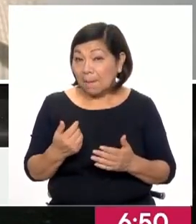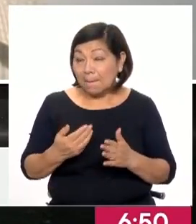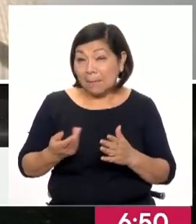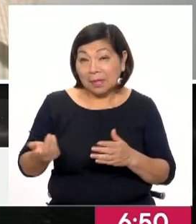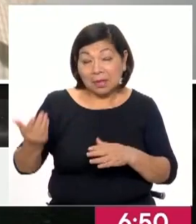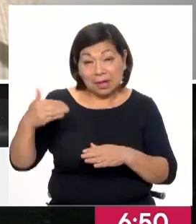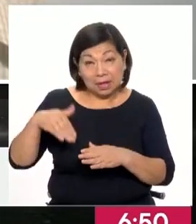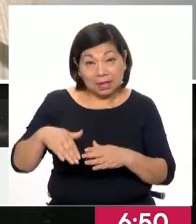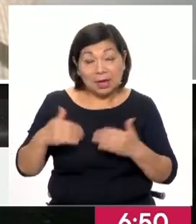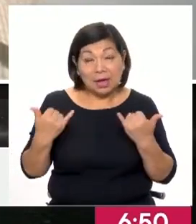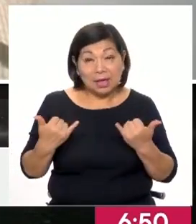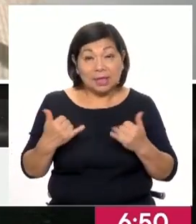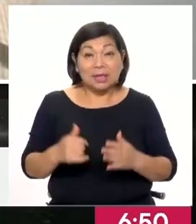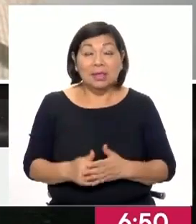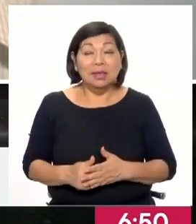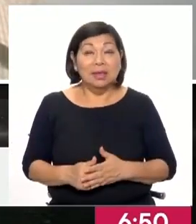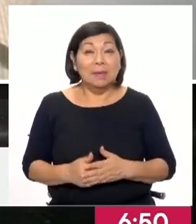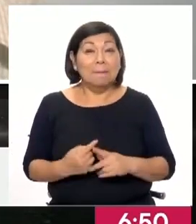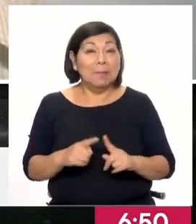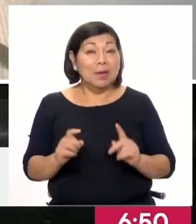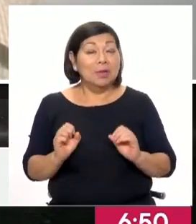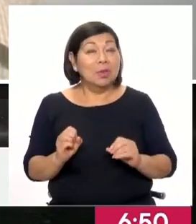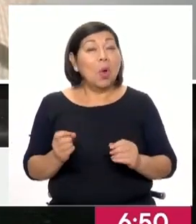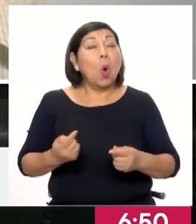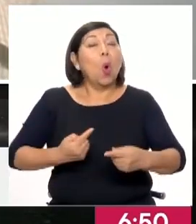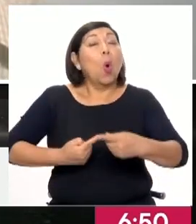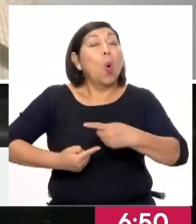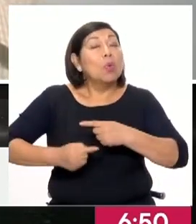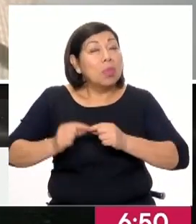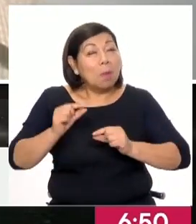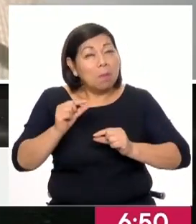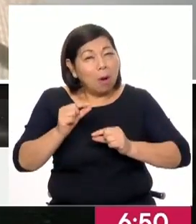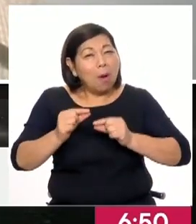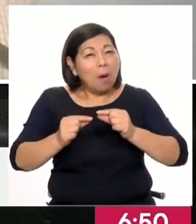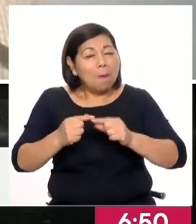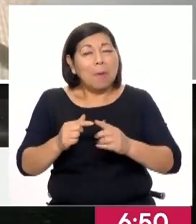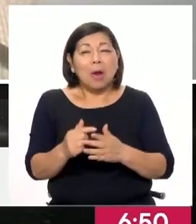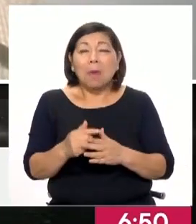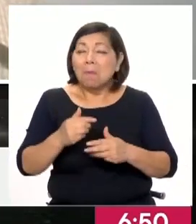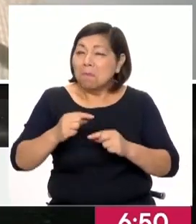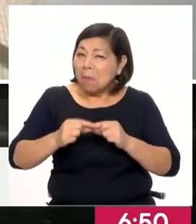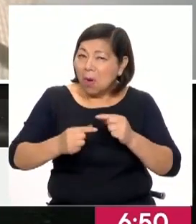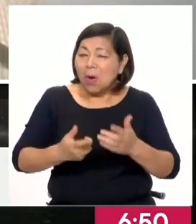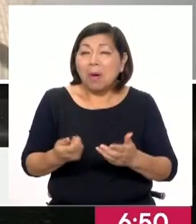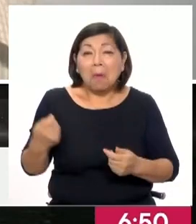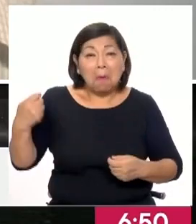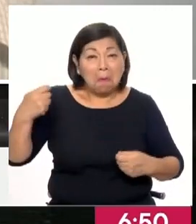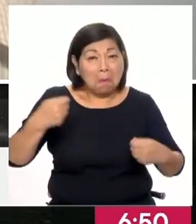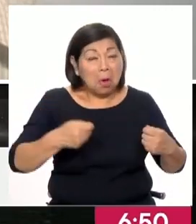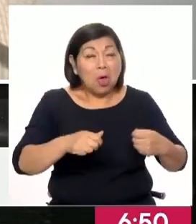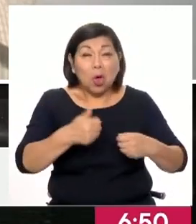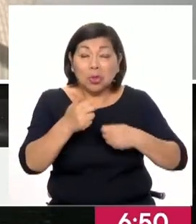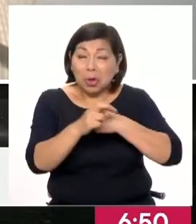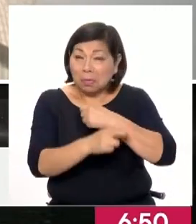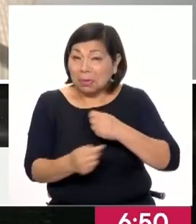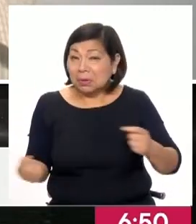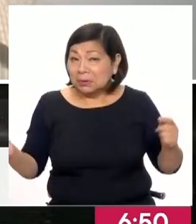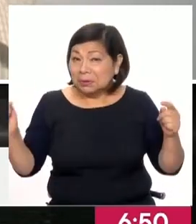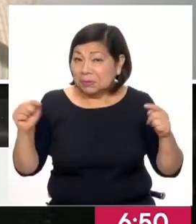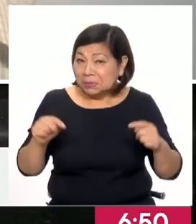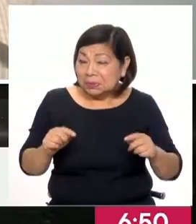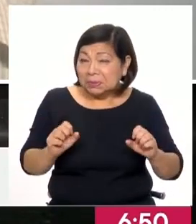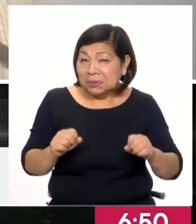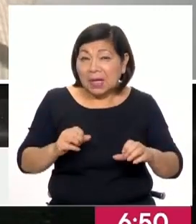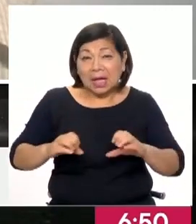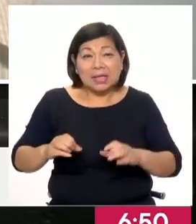entra aquí. Entiendo también que están volviendo poco lentamente, pero poco a poco, las inversiones extranjeras a nuestro país y